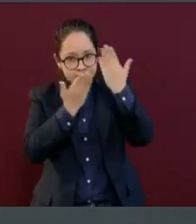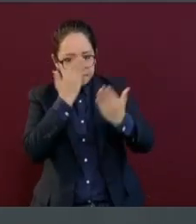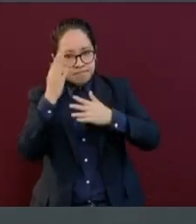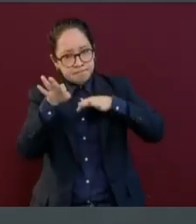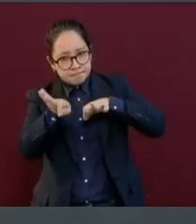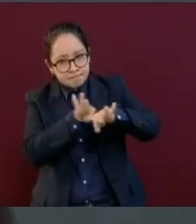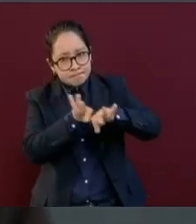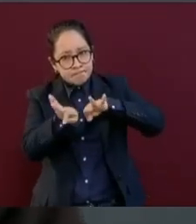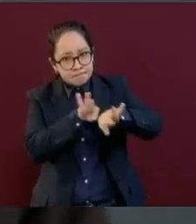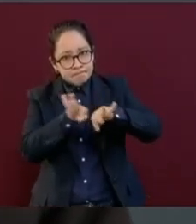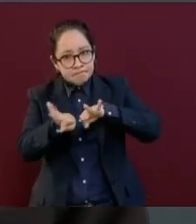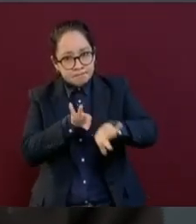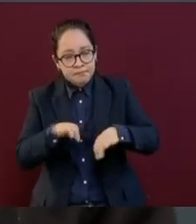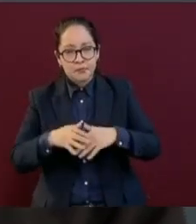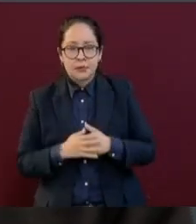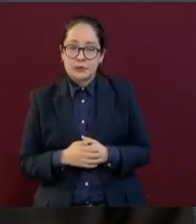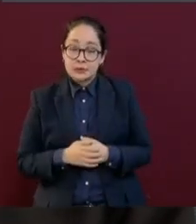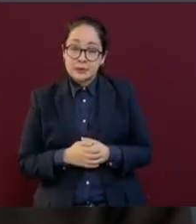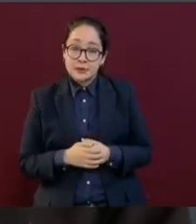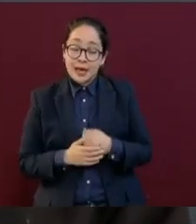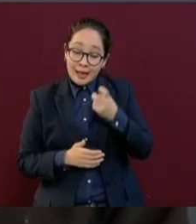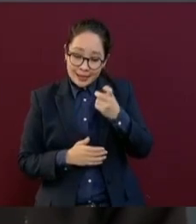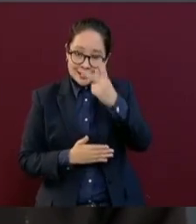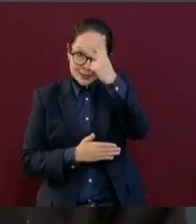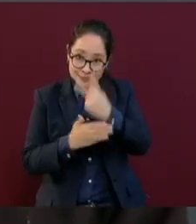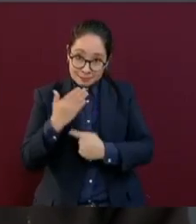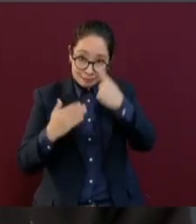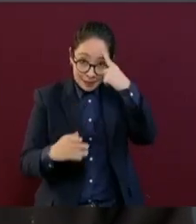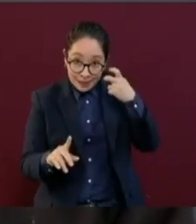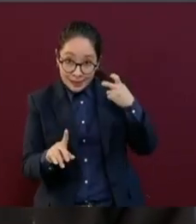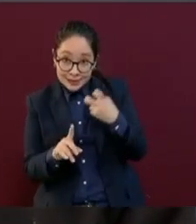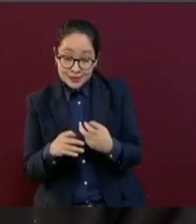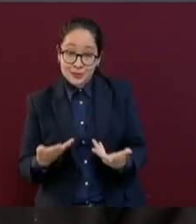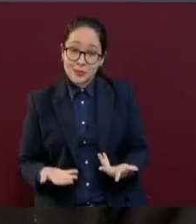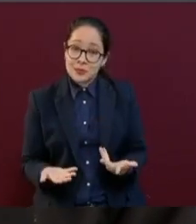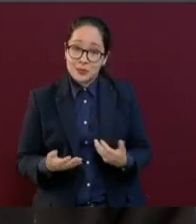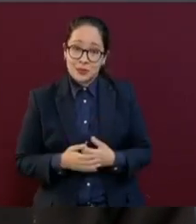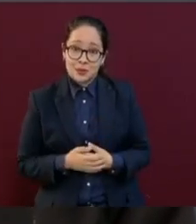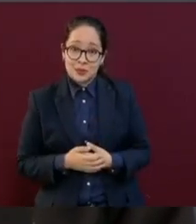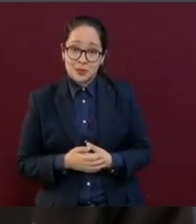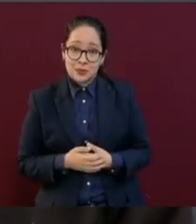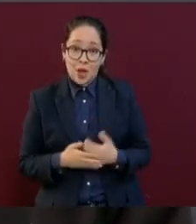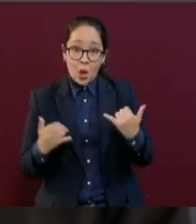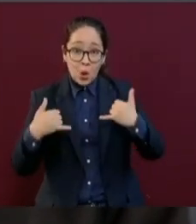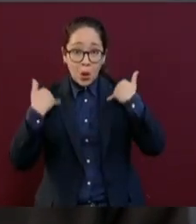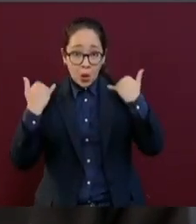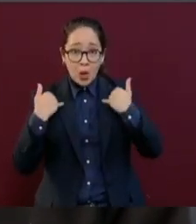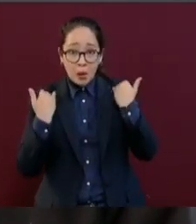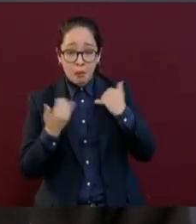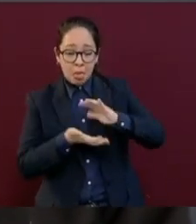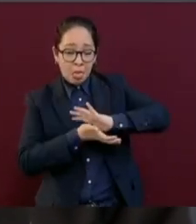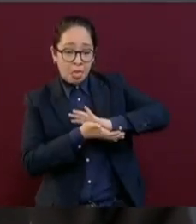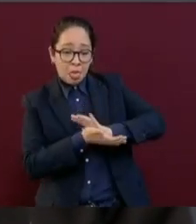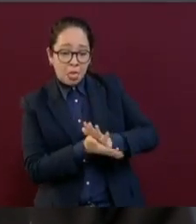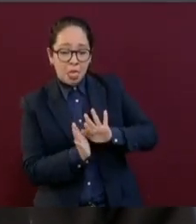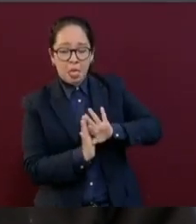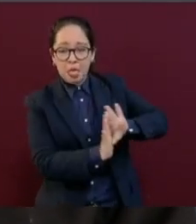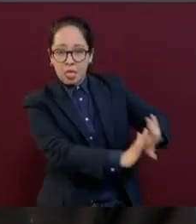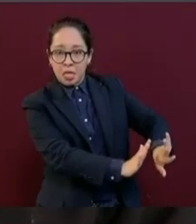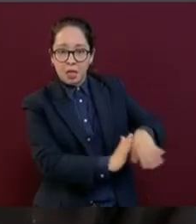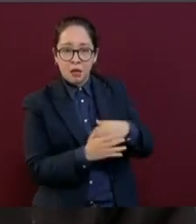Para eso es este programa. Que los jóvenes no sean marginados, que